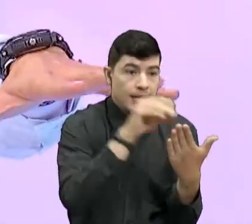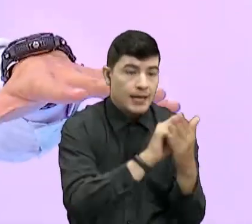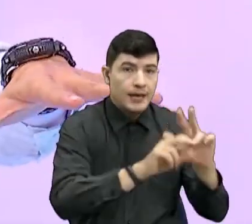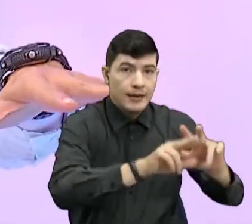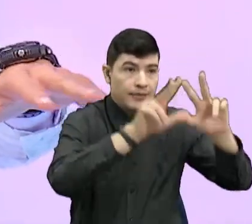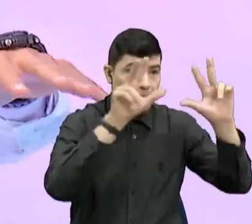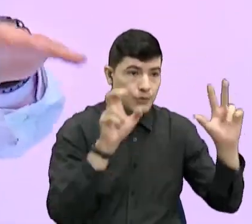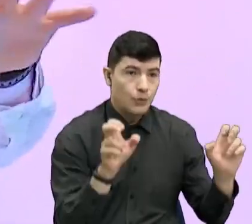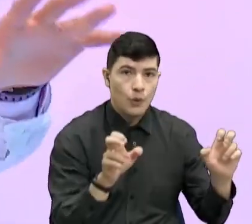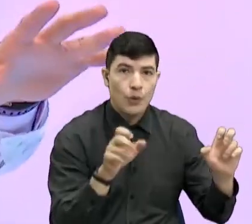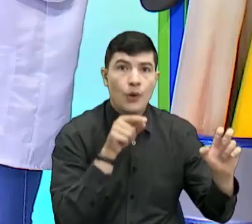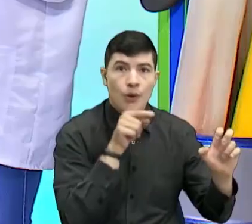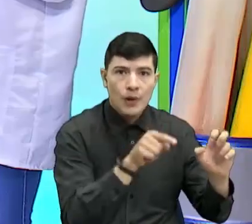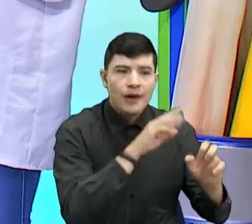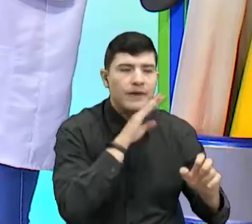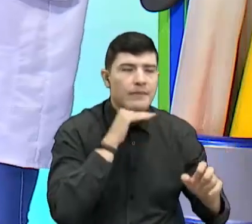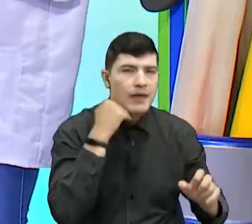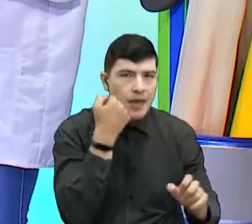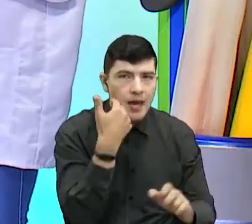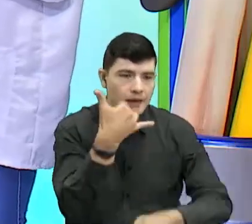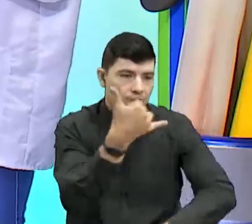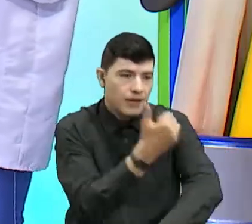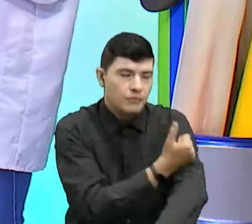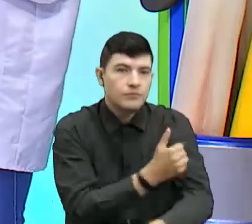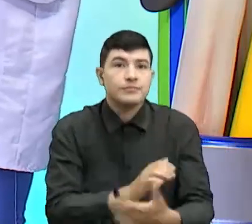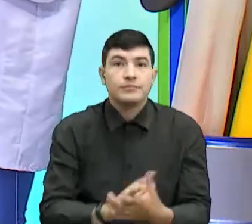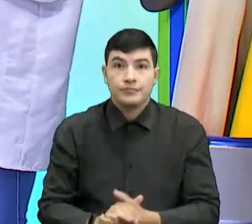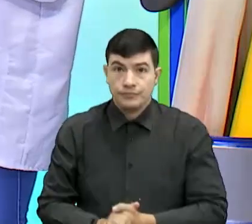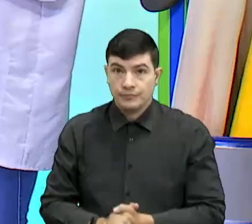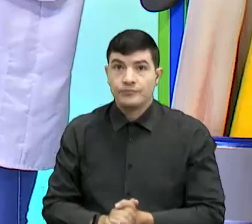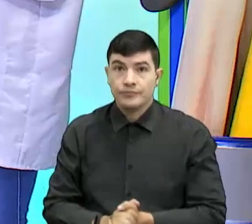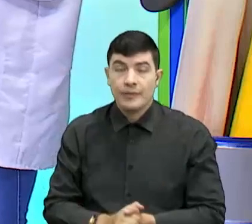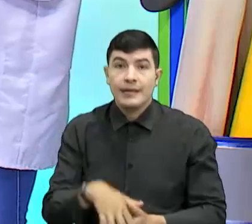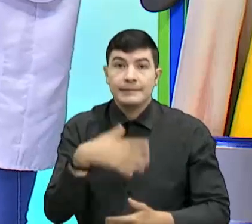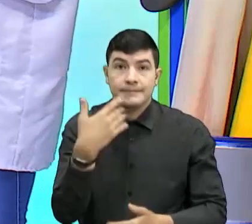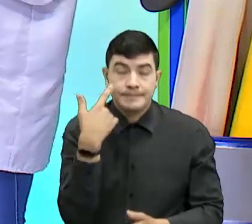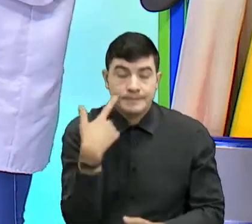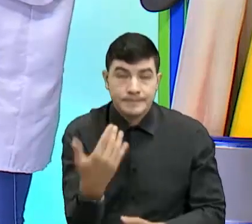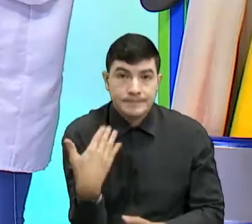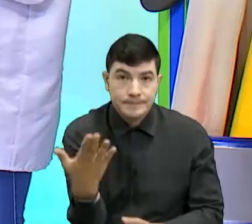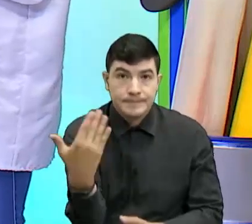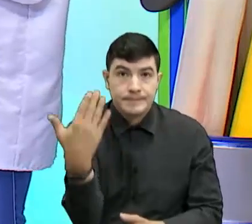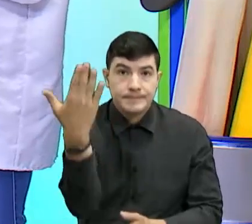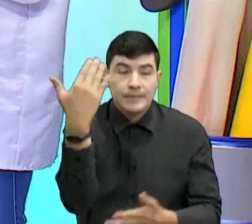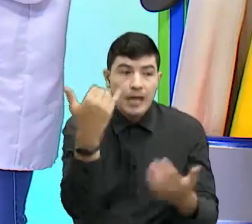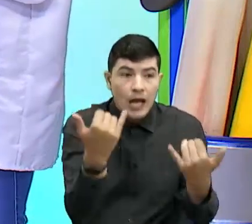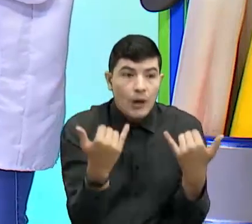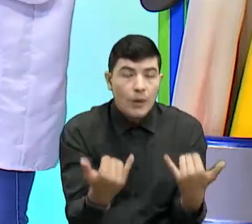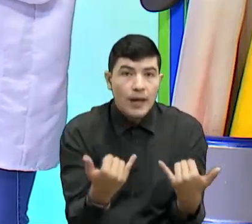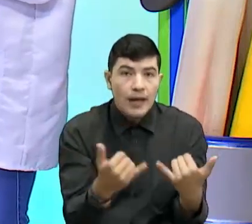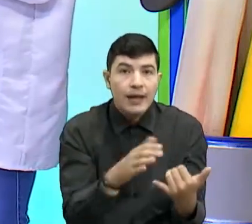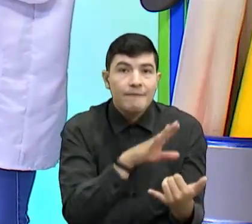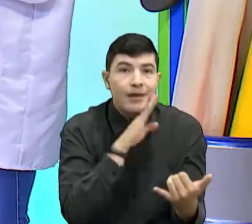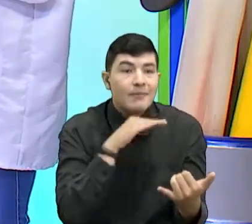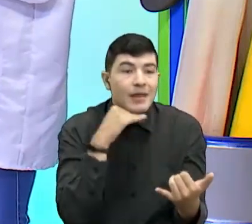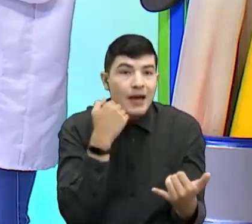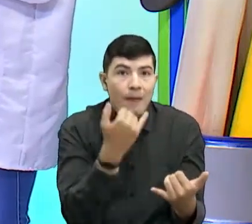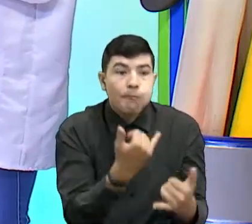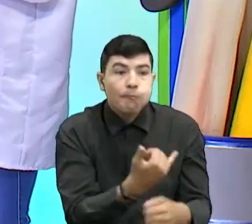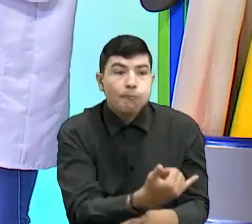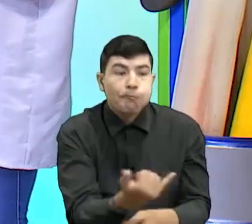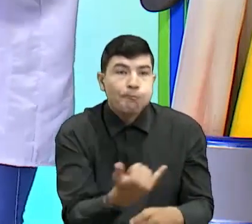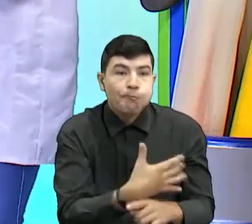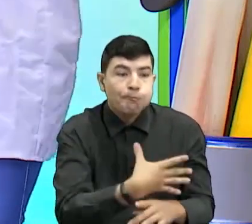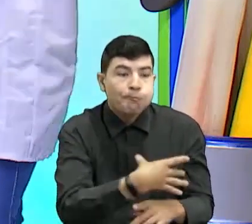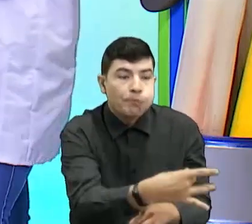normalmente le dan a los niños. Sí. Y ya existe, gracias al cielo, una solución